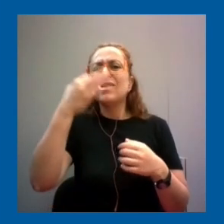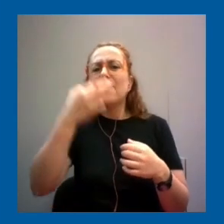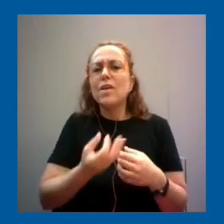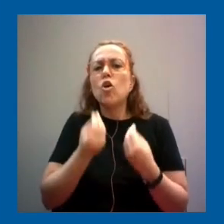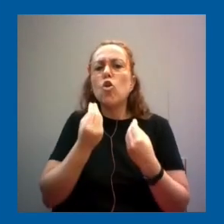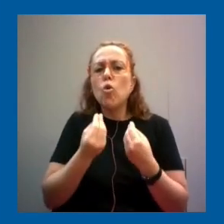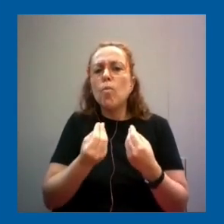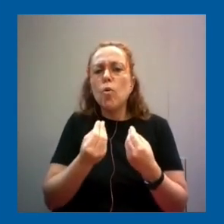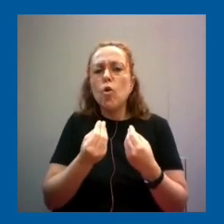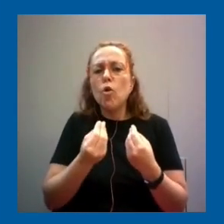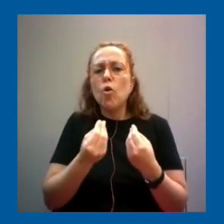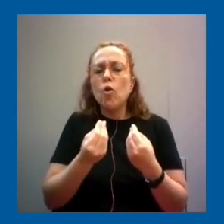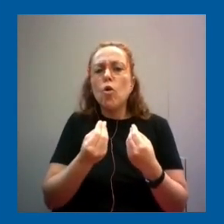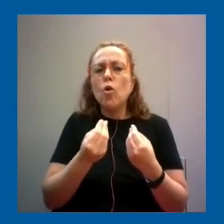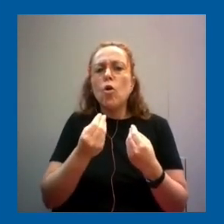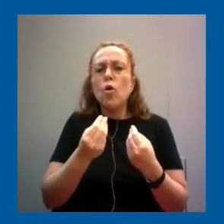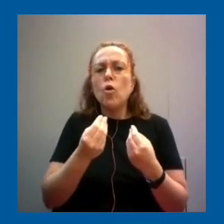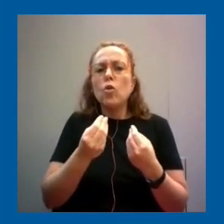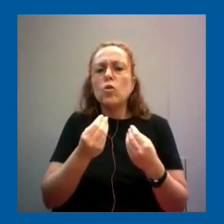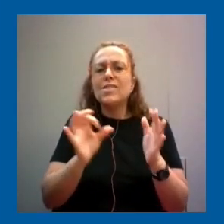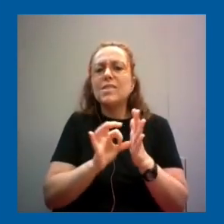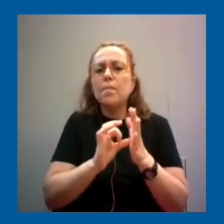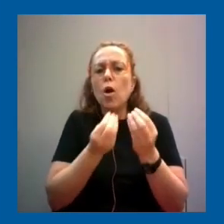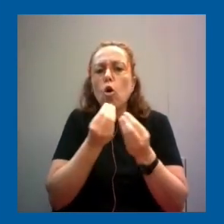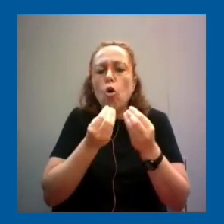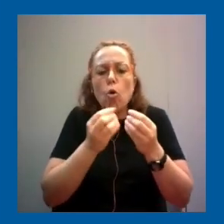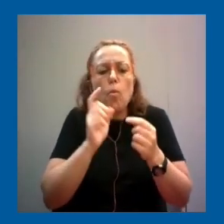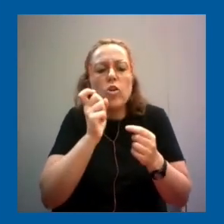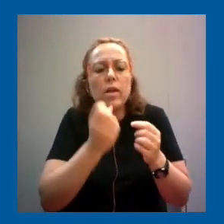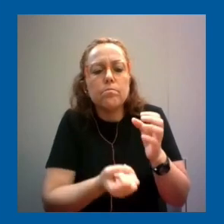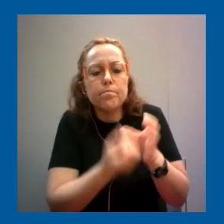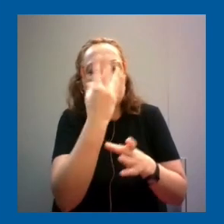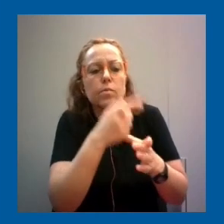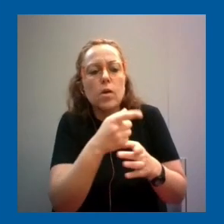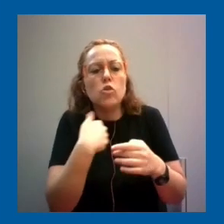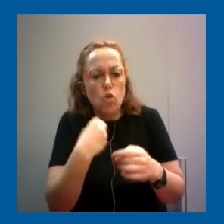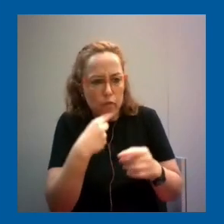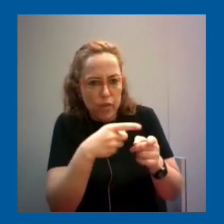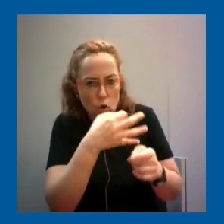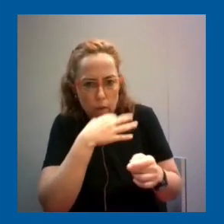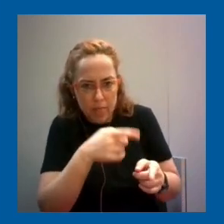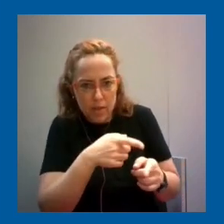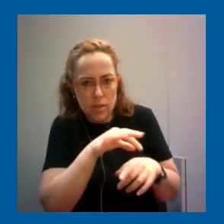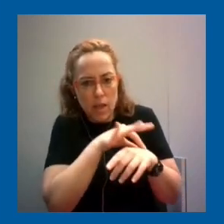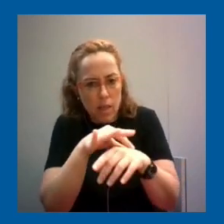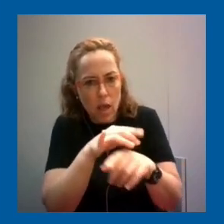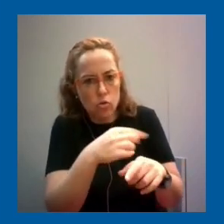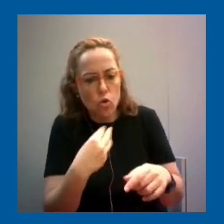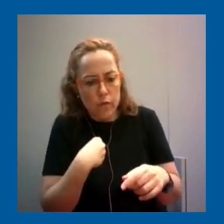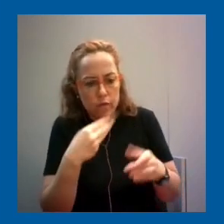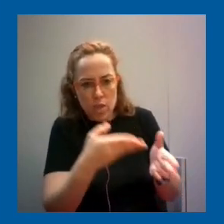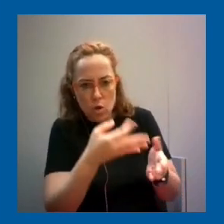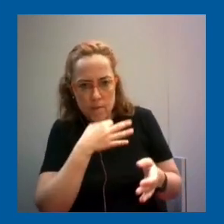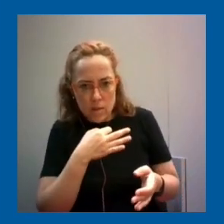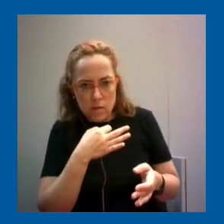construidos esos sistemas, porque podemos confiar ciegamente en la inteligencia artificial, o sea, va a llegar un punto en el que estemos tan